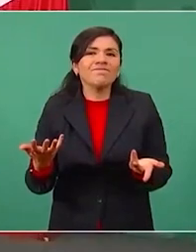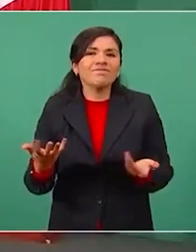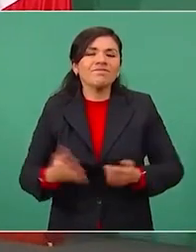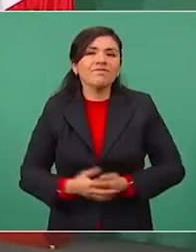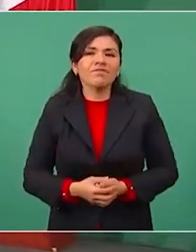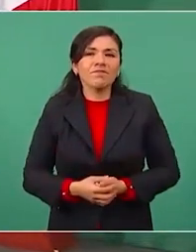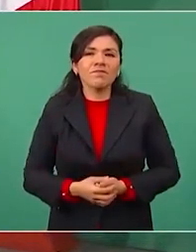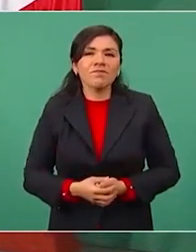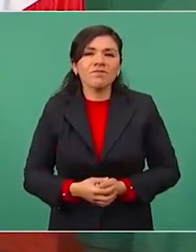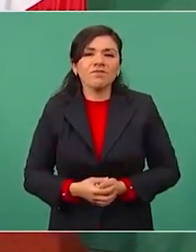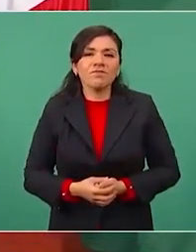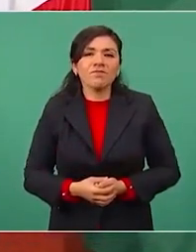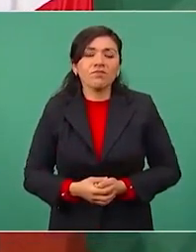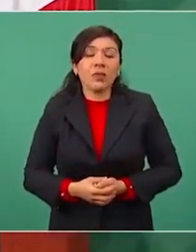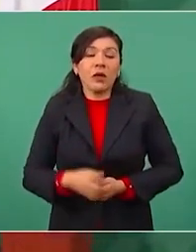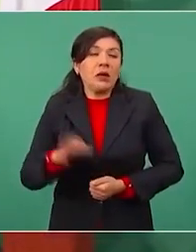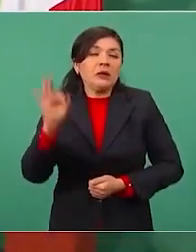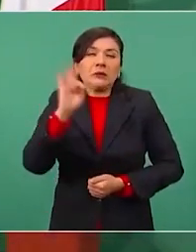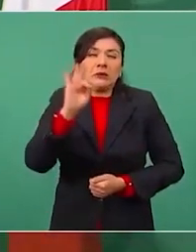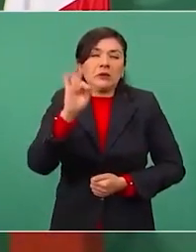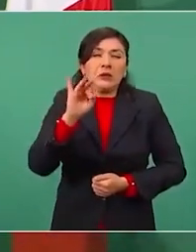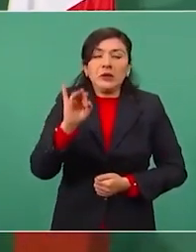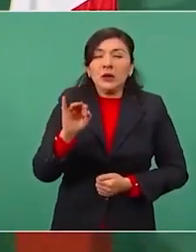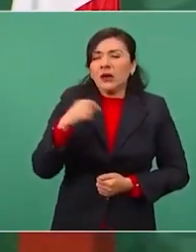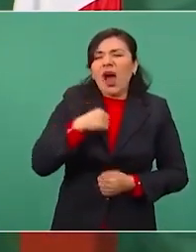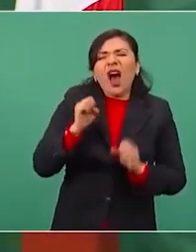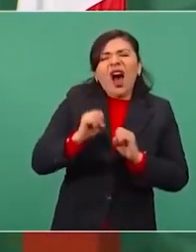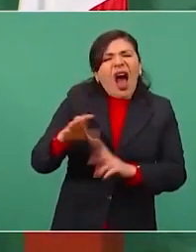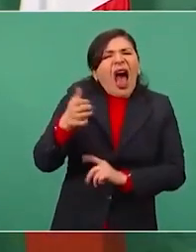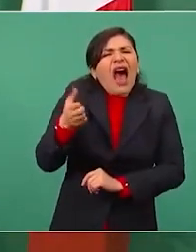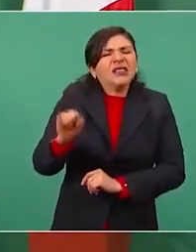iba a haber un enfrentamiento con muchos muertos